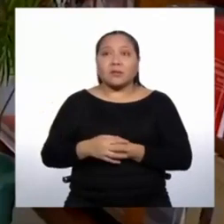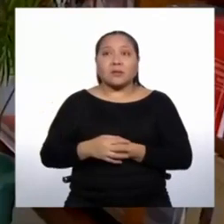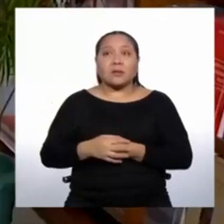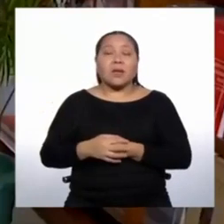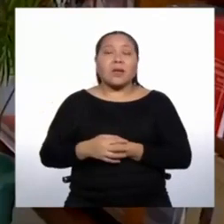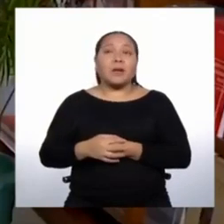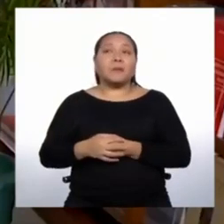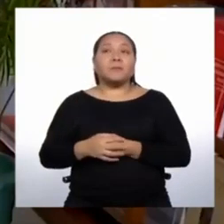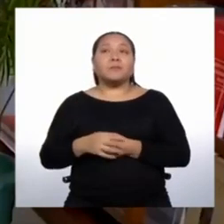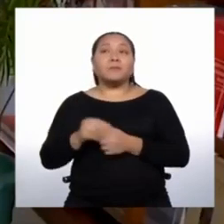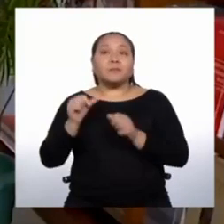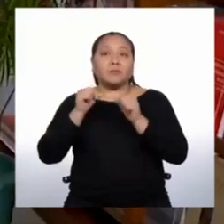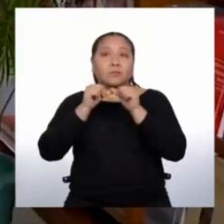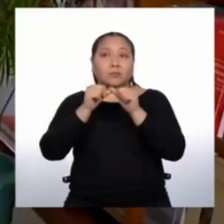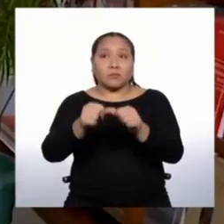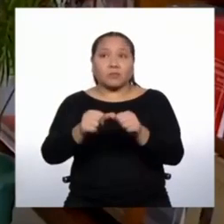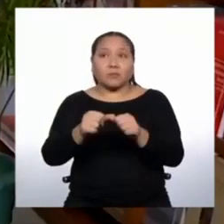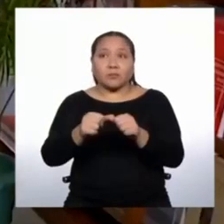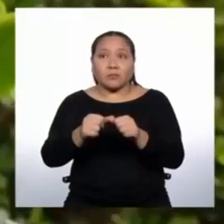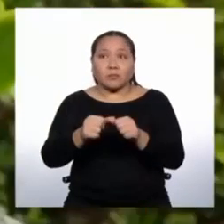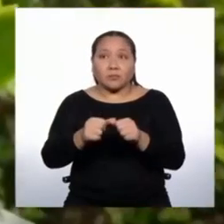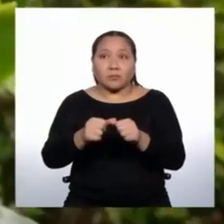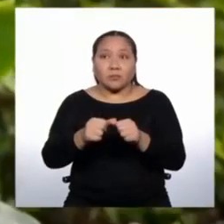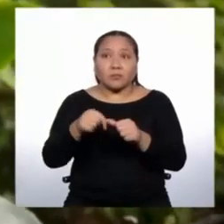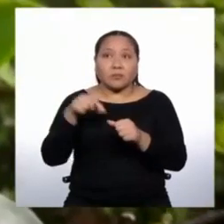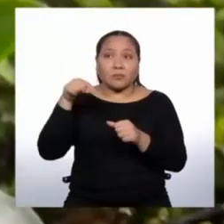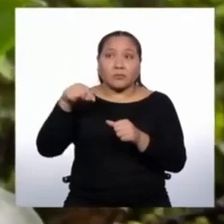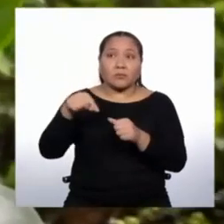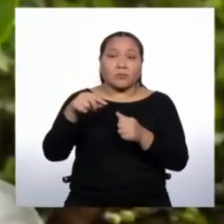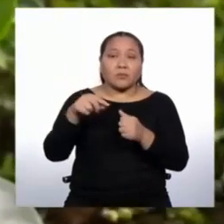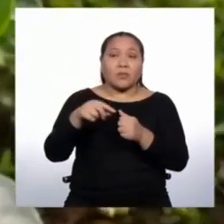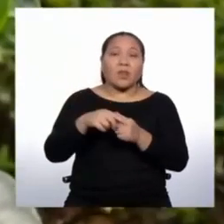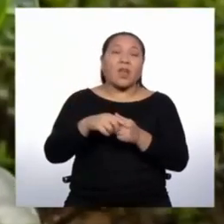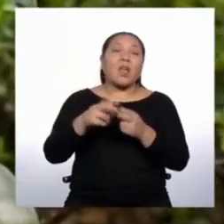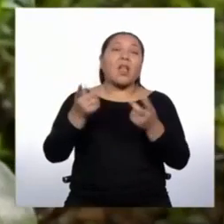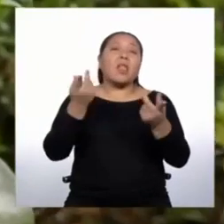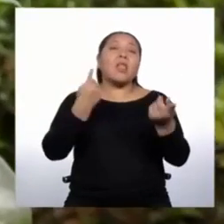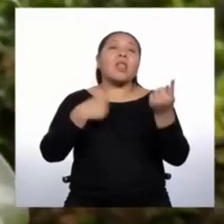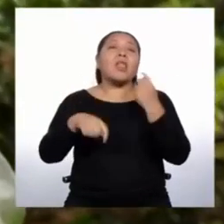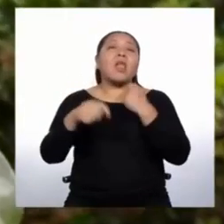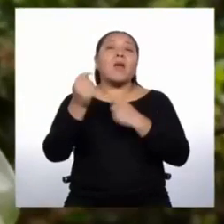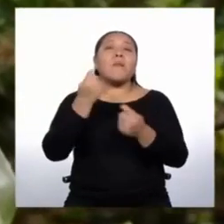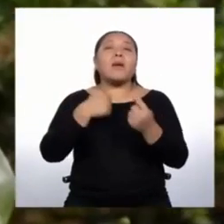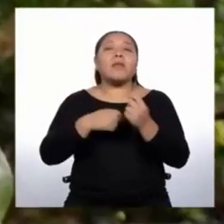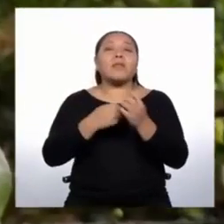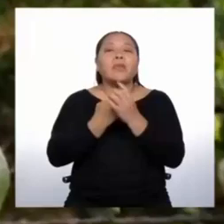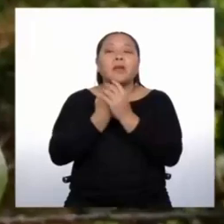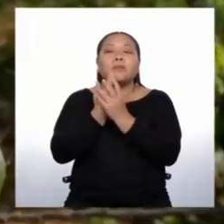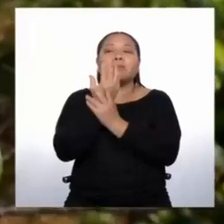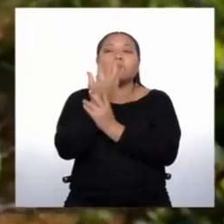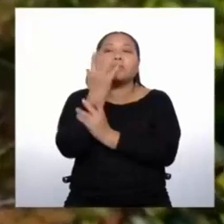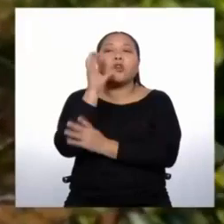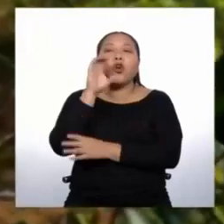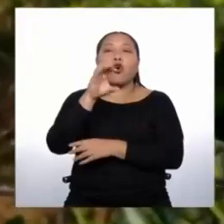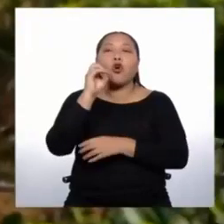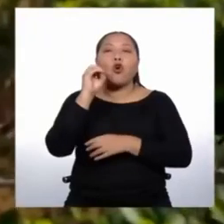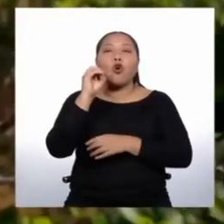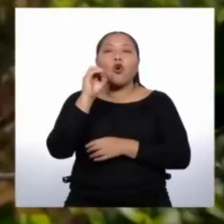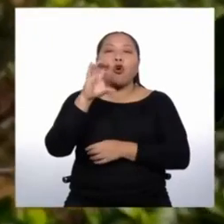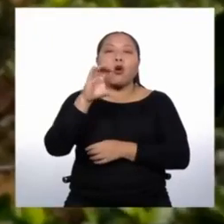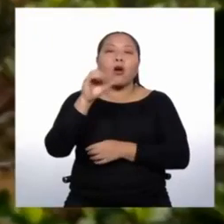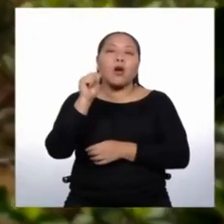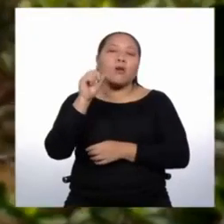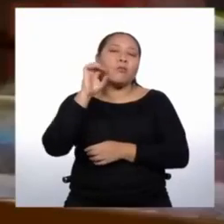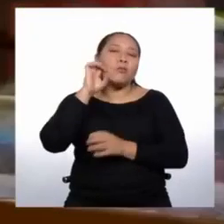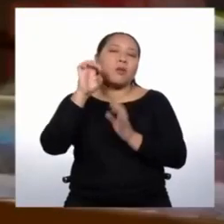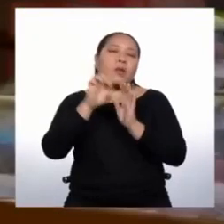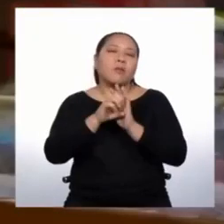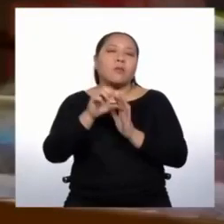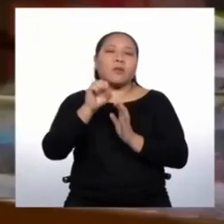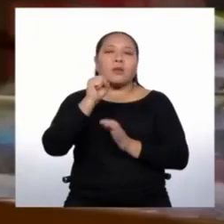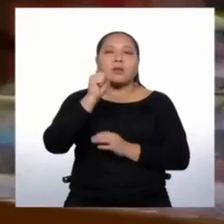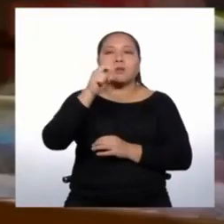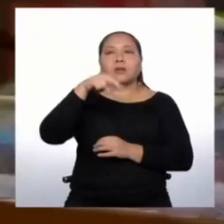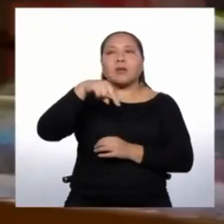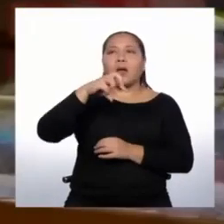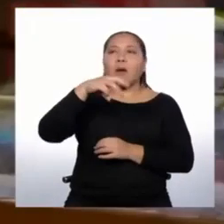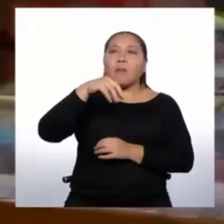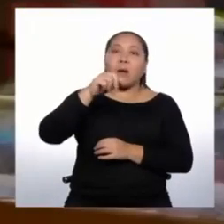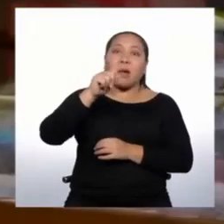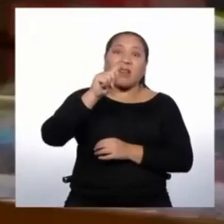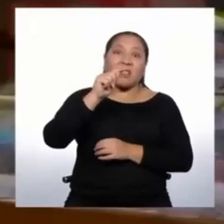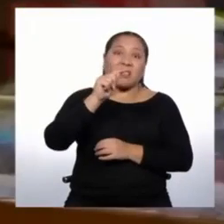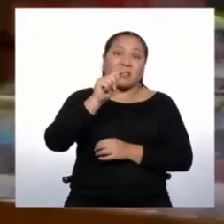estudiamos todavía poco, que es la economía de la coca, en el caso de regiones como San Martín, Huánuco, que